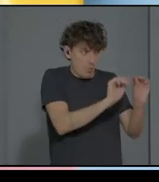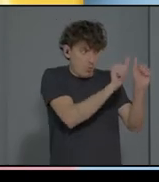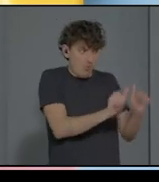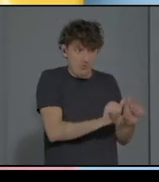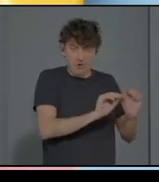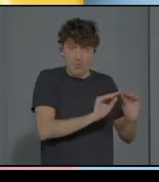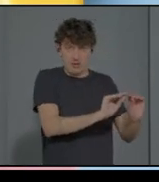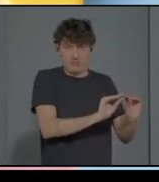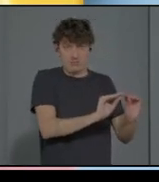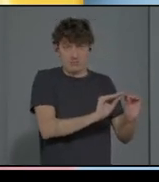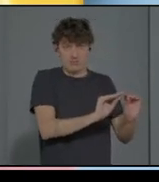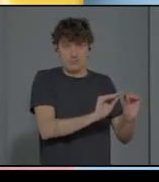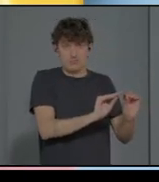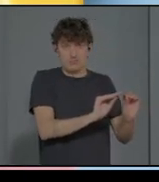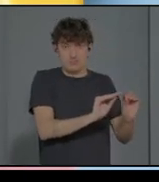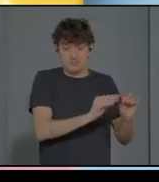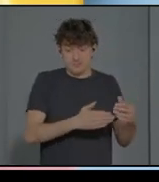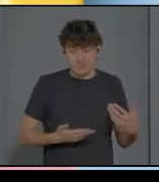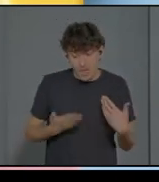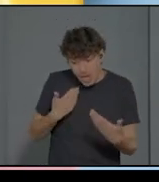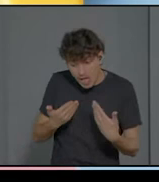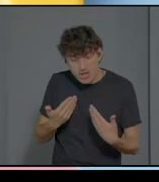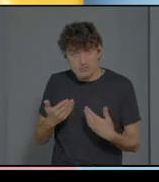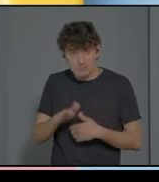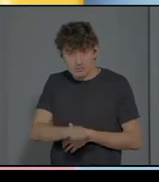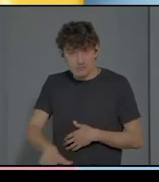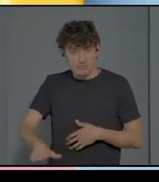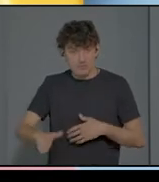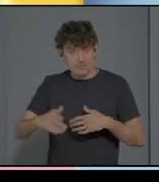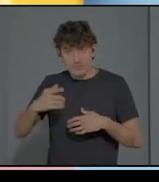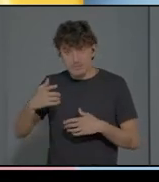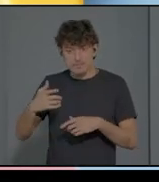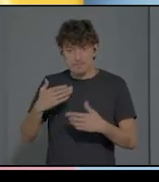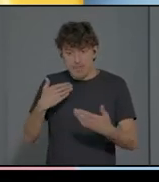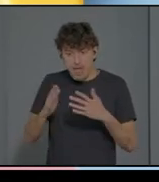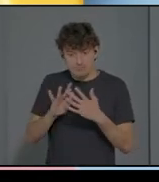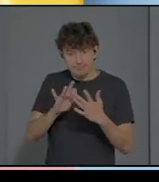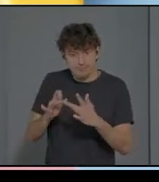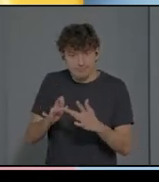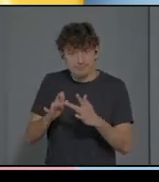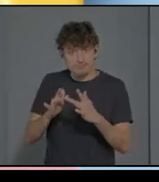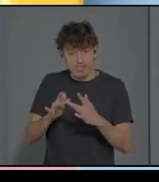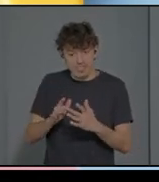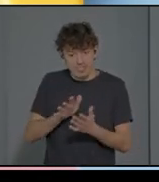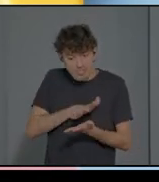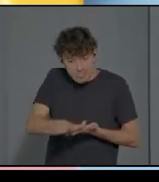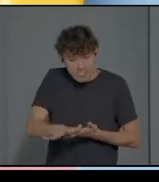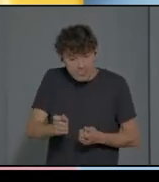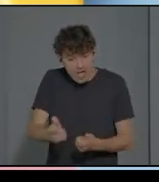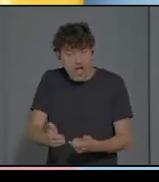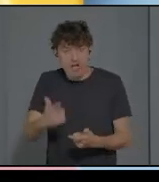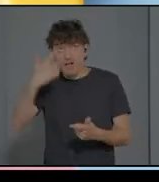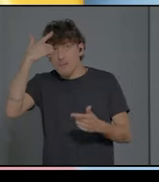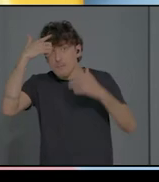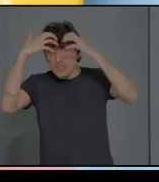activa la mente y la inteligencia del niño. Y tenemos